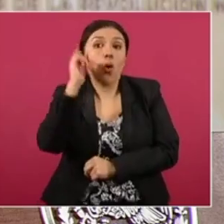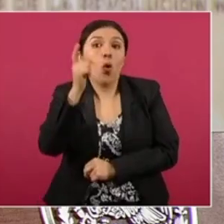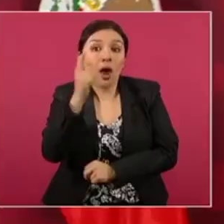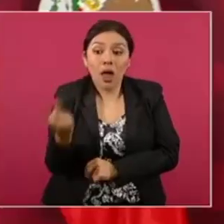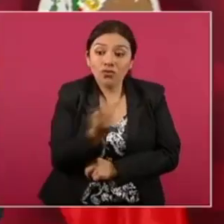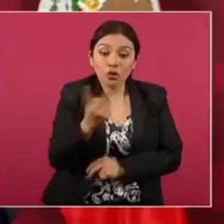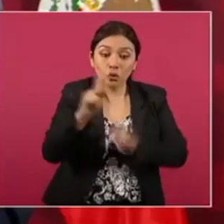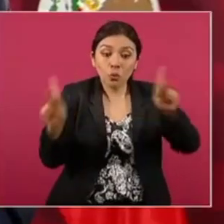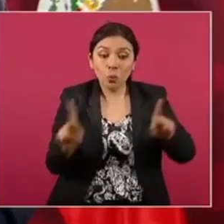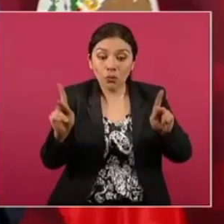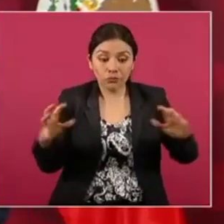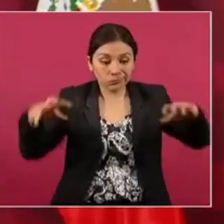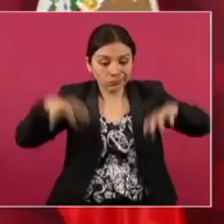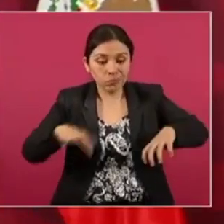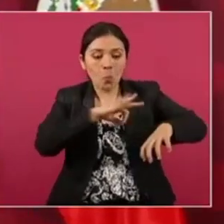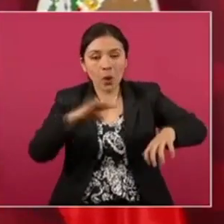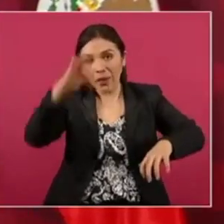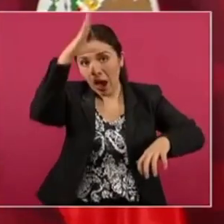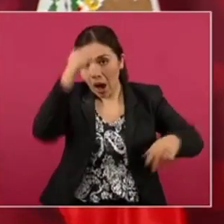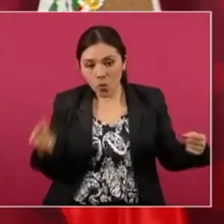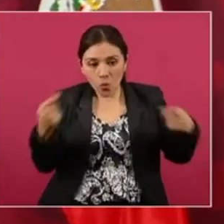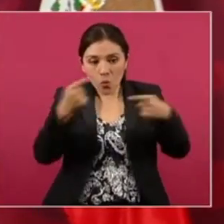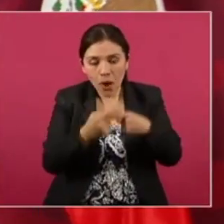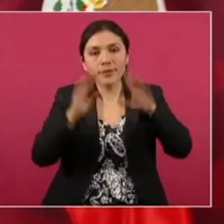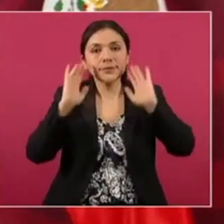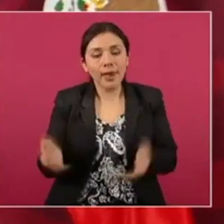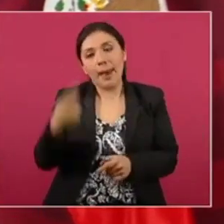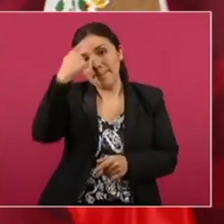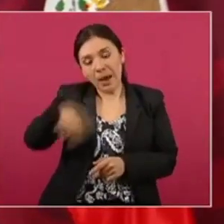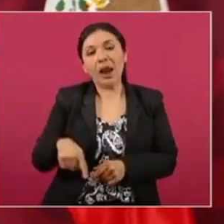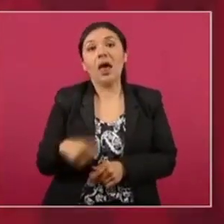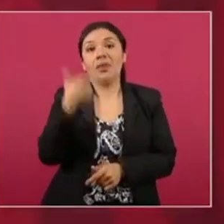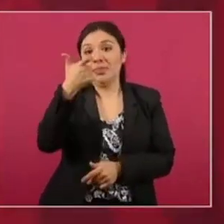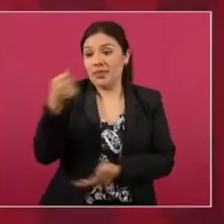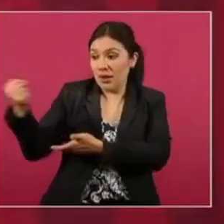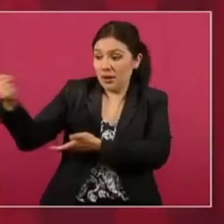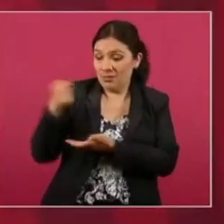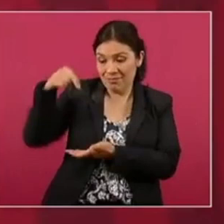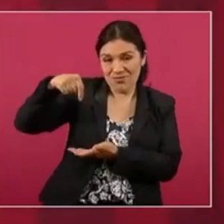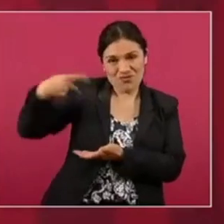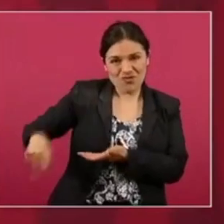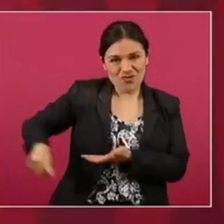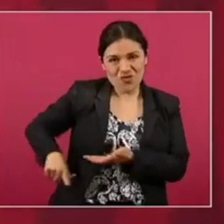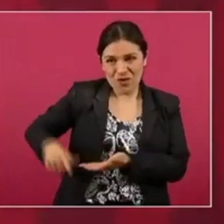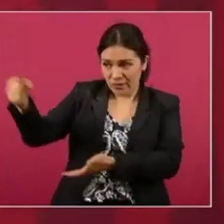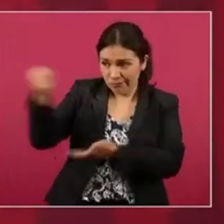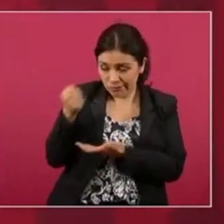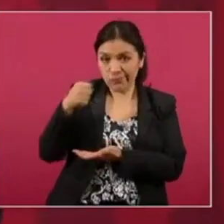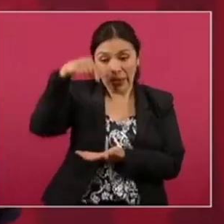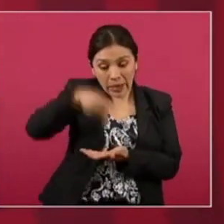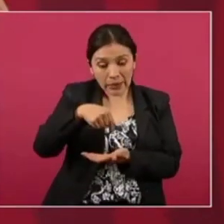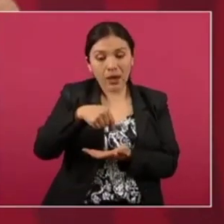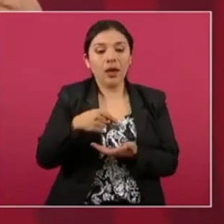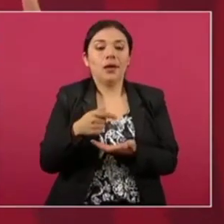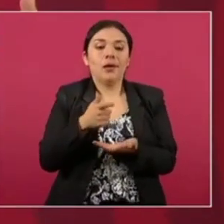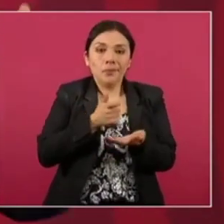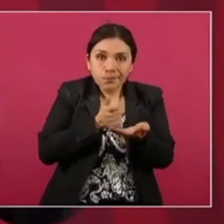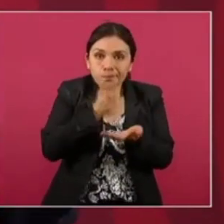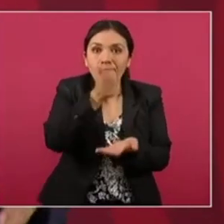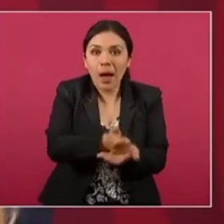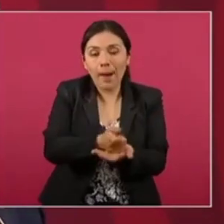ahí vamos a usar una indemnización, es decir, del presupuesto público vamos a usar recursos para